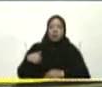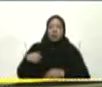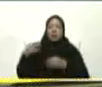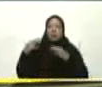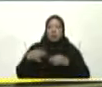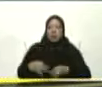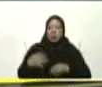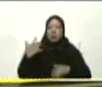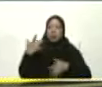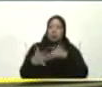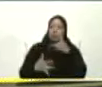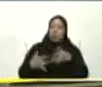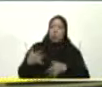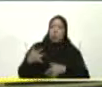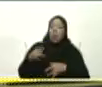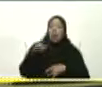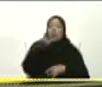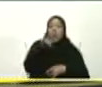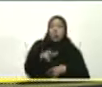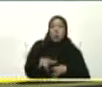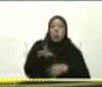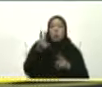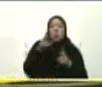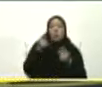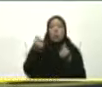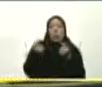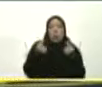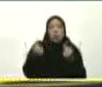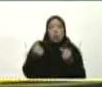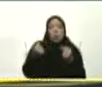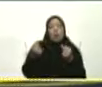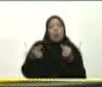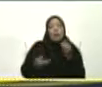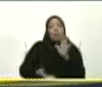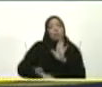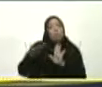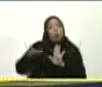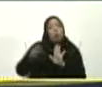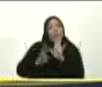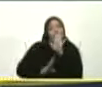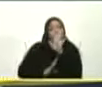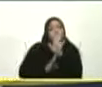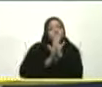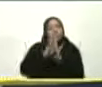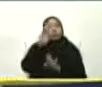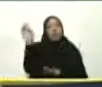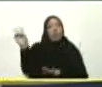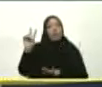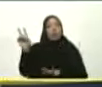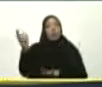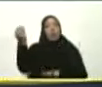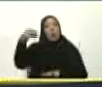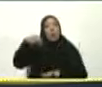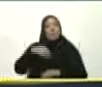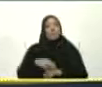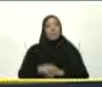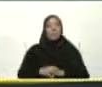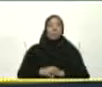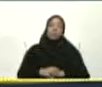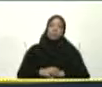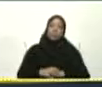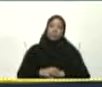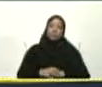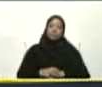recuperación Paulatina De la actividad económica Del crecimiento económico Comienza a ser Un poquito más Pero ya